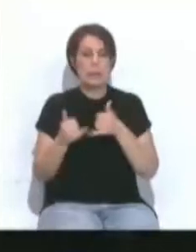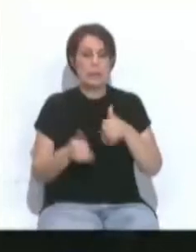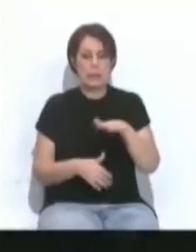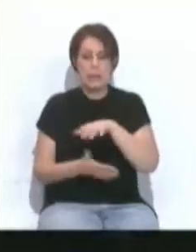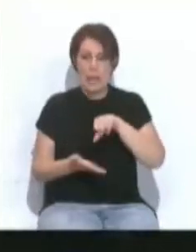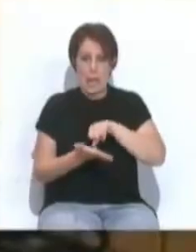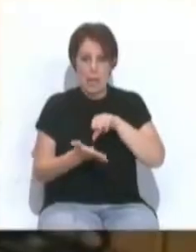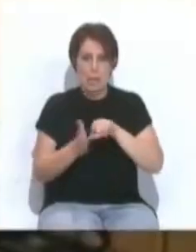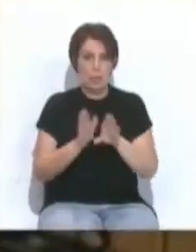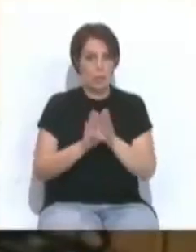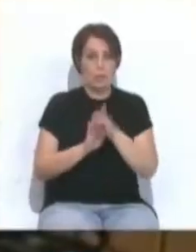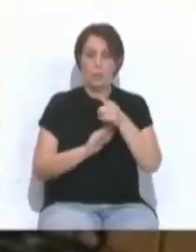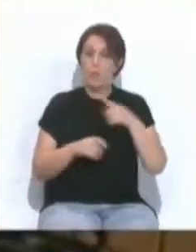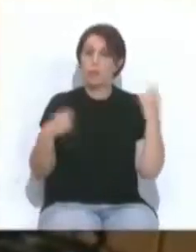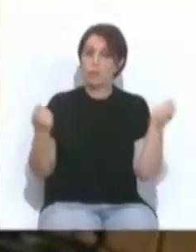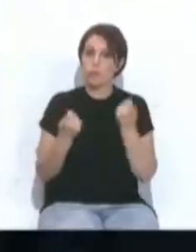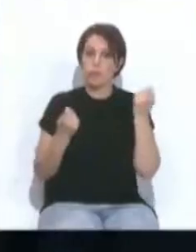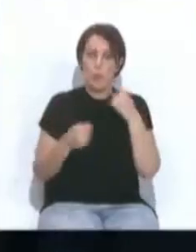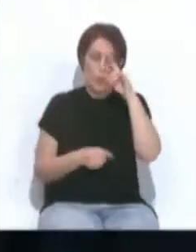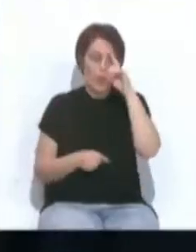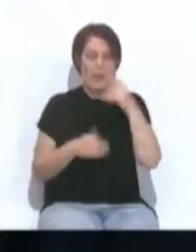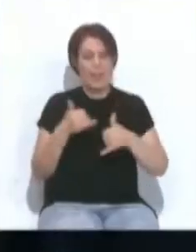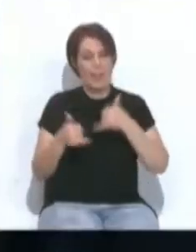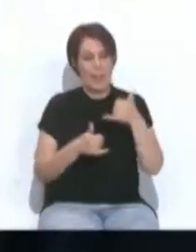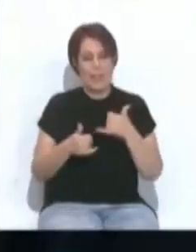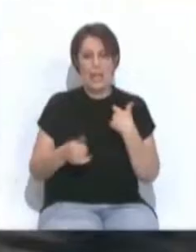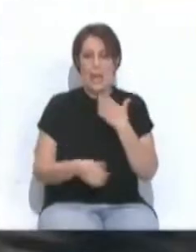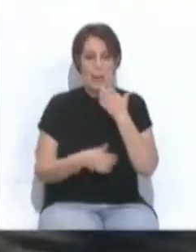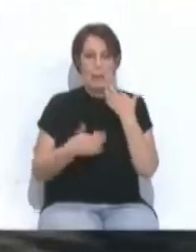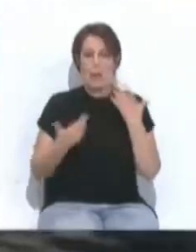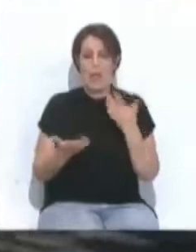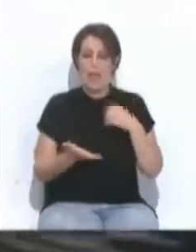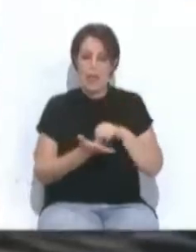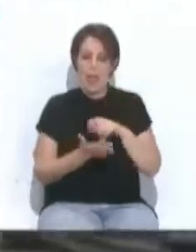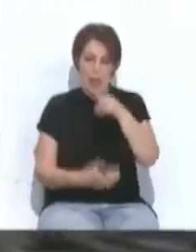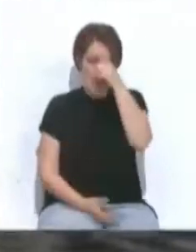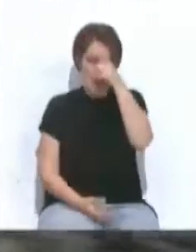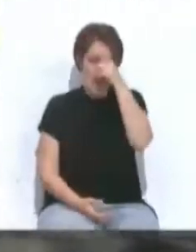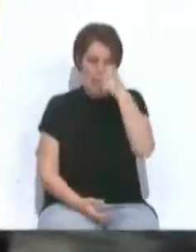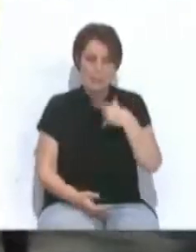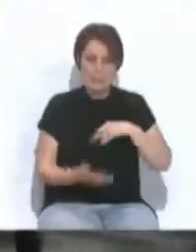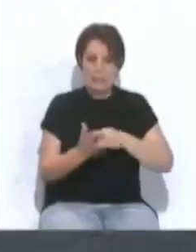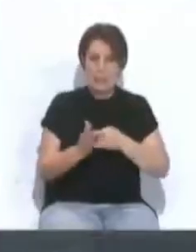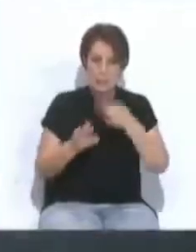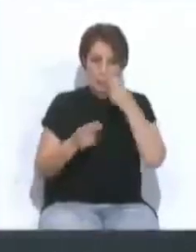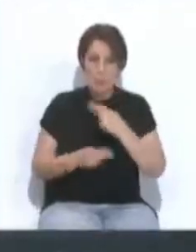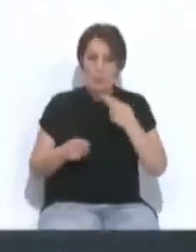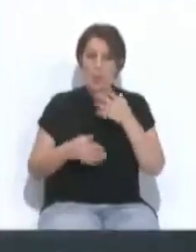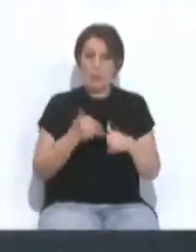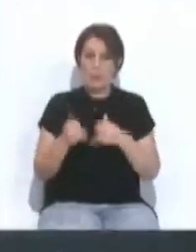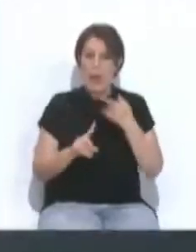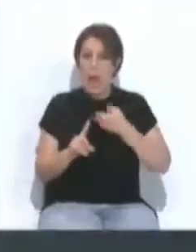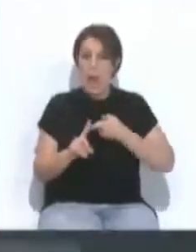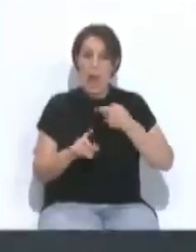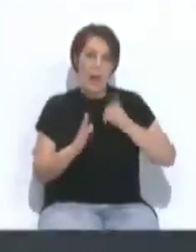Cádiz y seguir también con la promoción de la cultura de la bicicleta con el ejemplo de esta ciudad alemana, su sistema público de alquiler de bicis